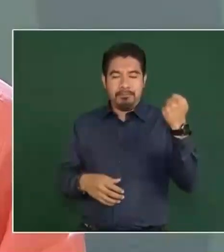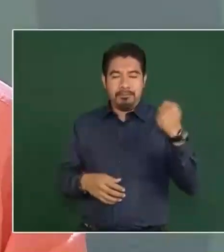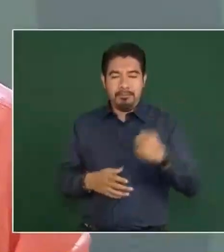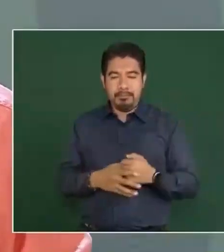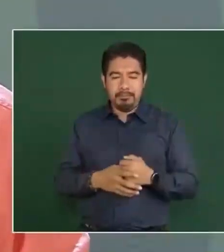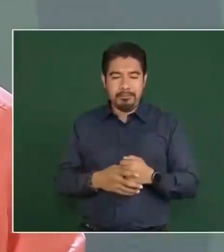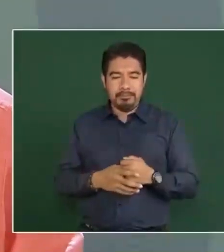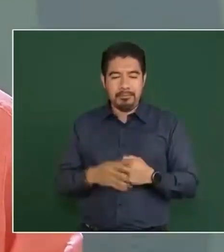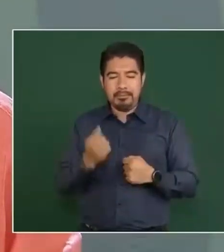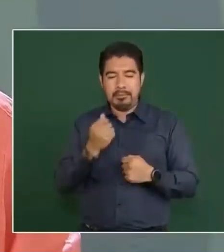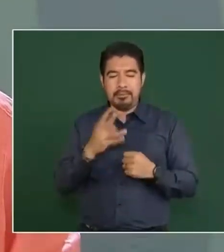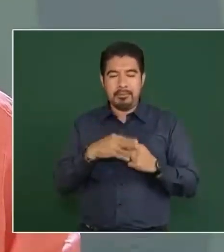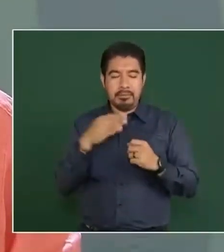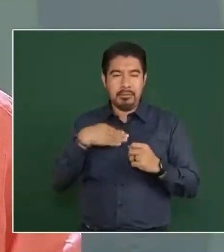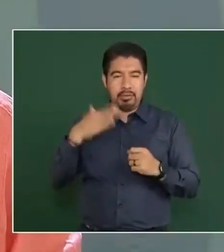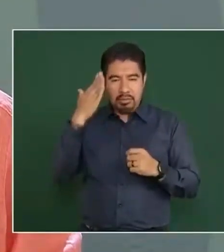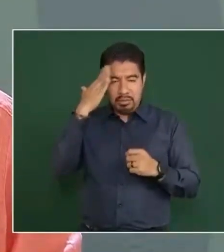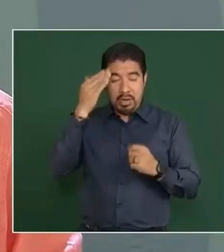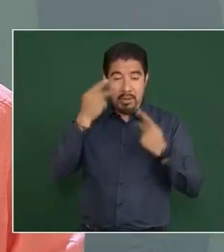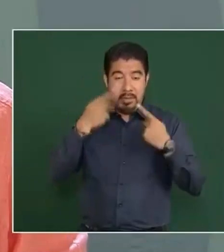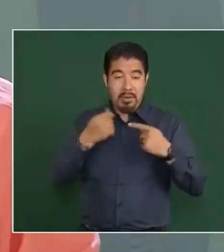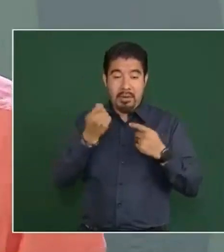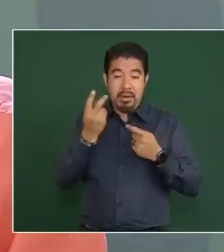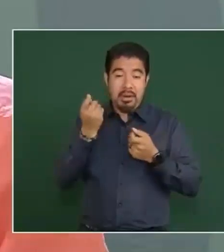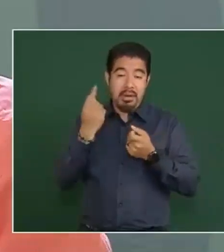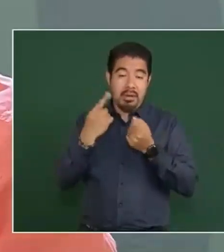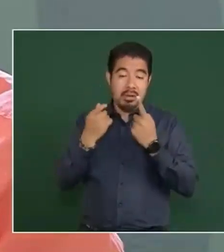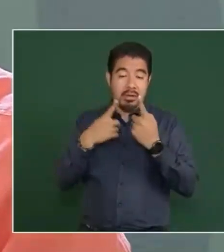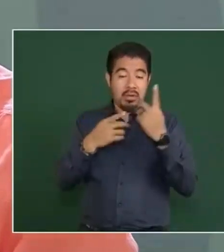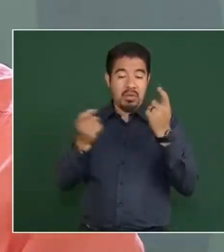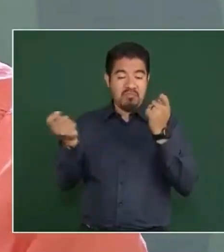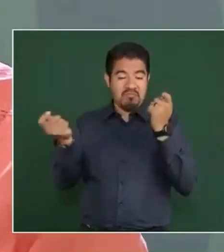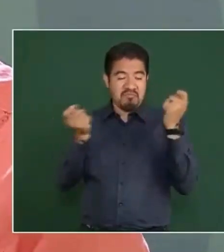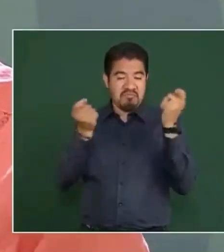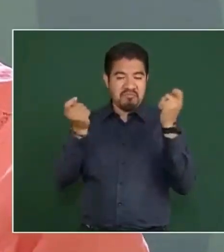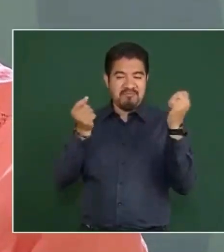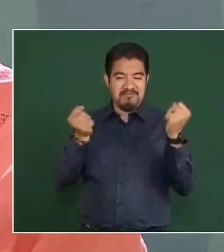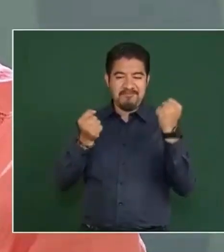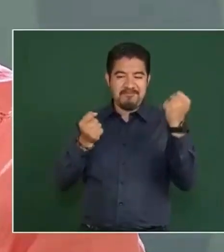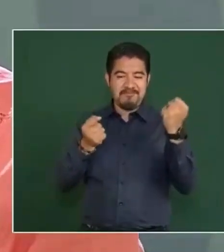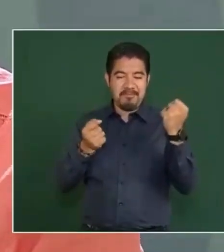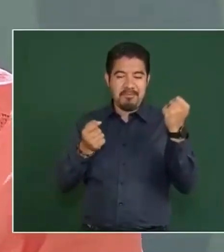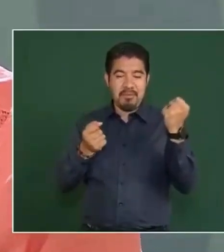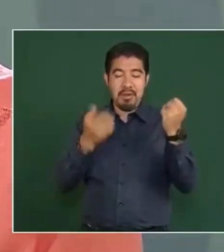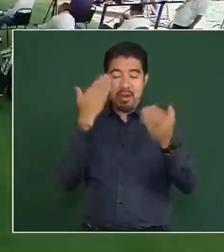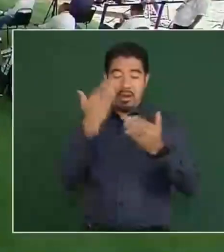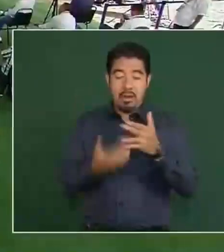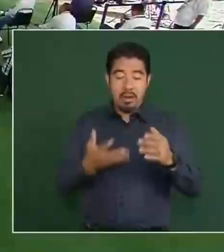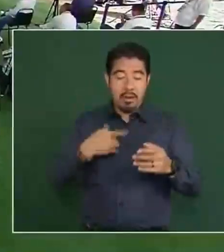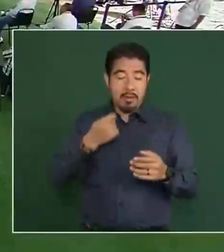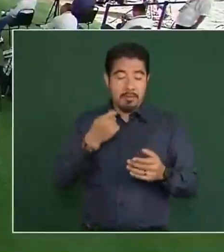de los medios. Entonces, ahora los abajo firmantes,